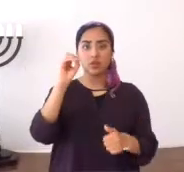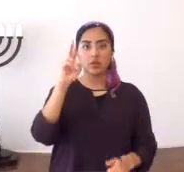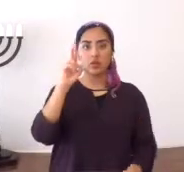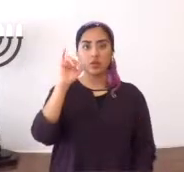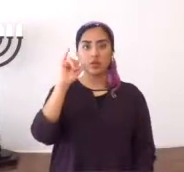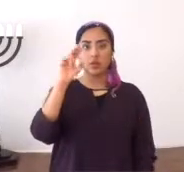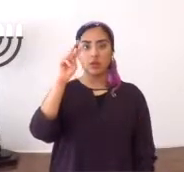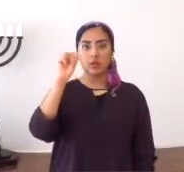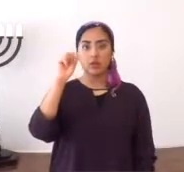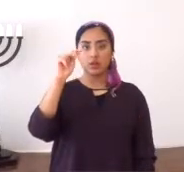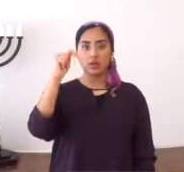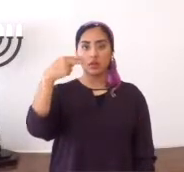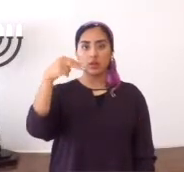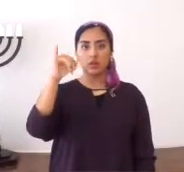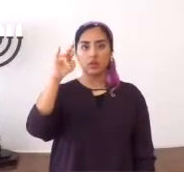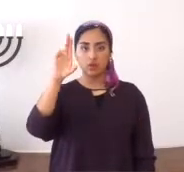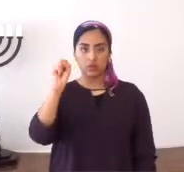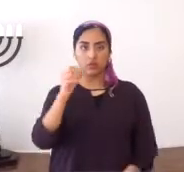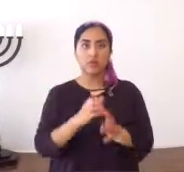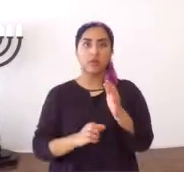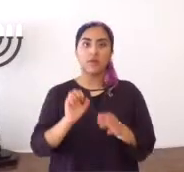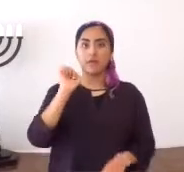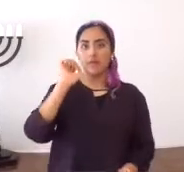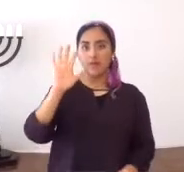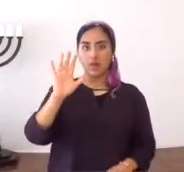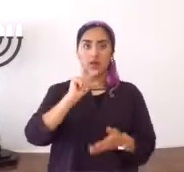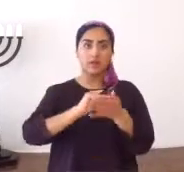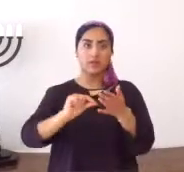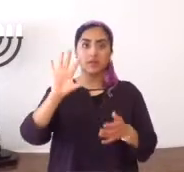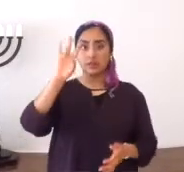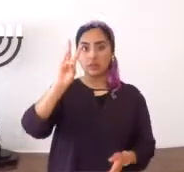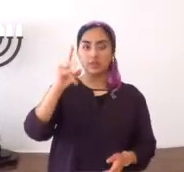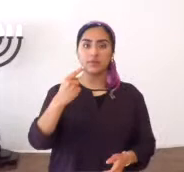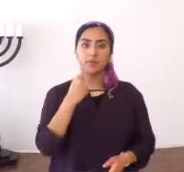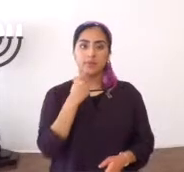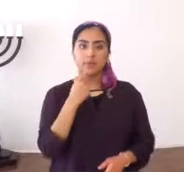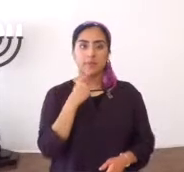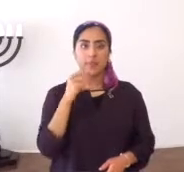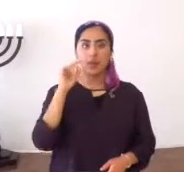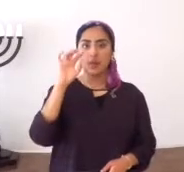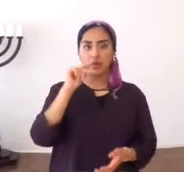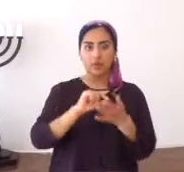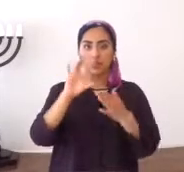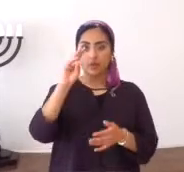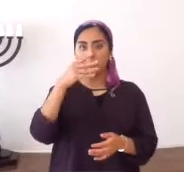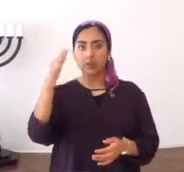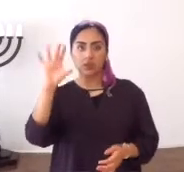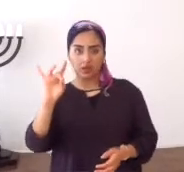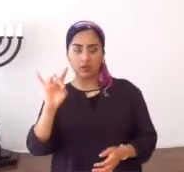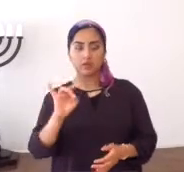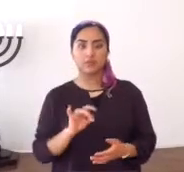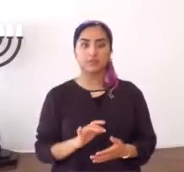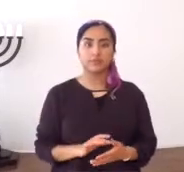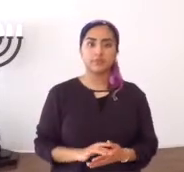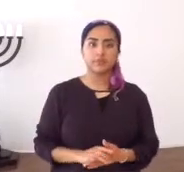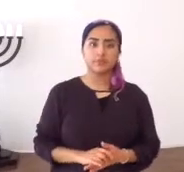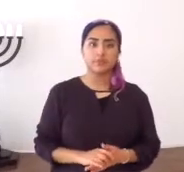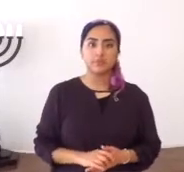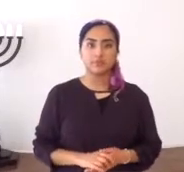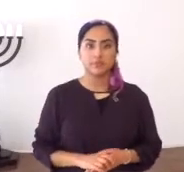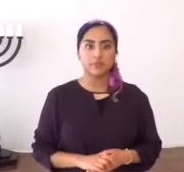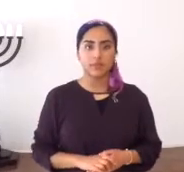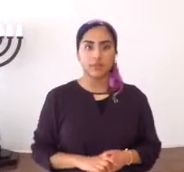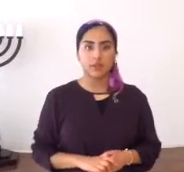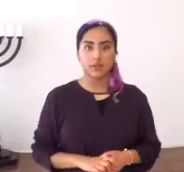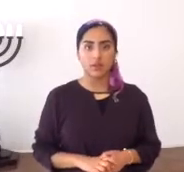pero en primera de Corintios, capítulo 5, y en el verso 7, dice, 7 y 8, dice lo siguiente,